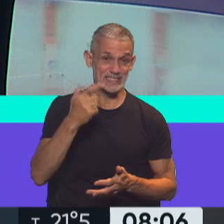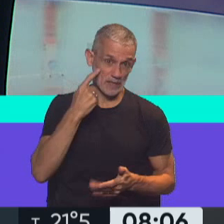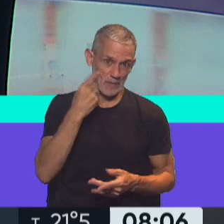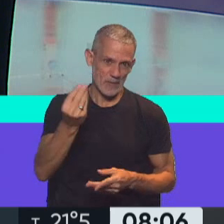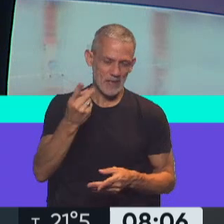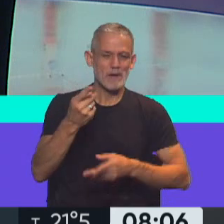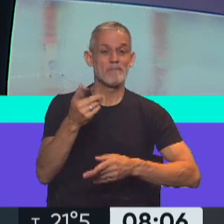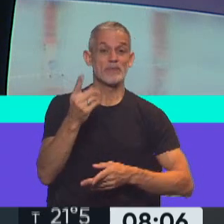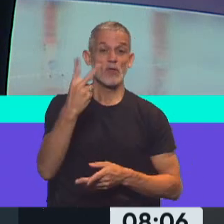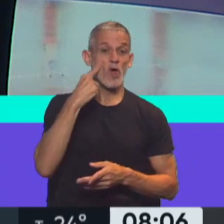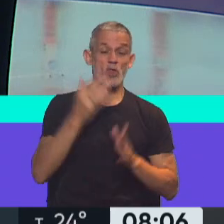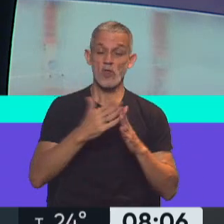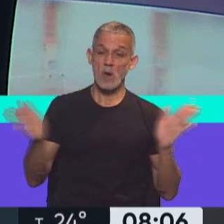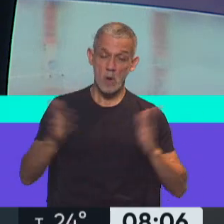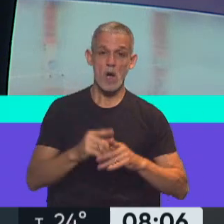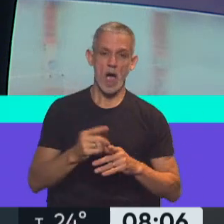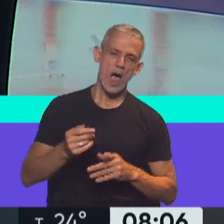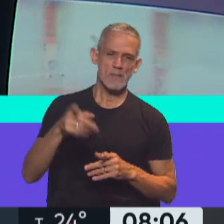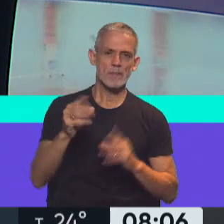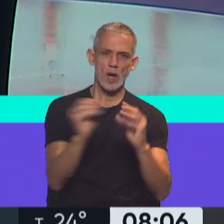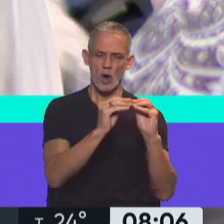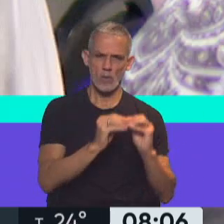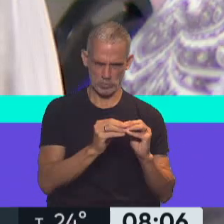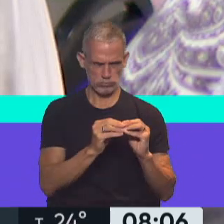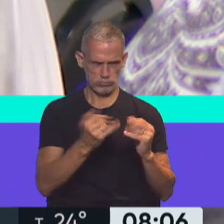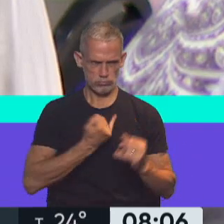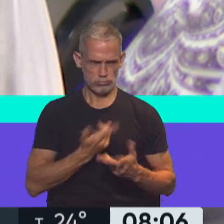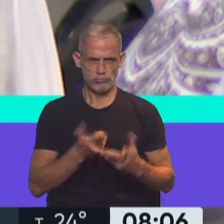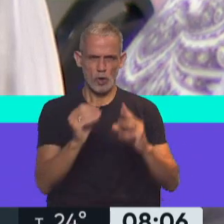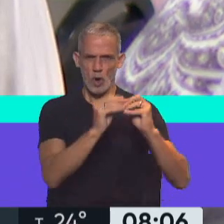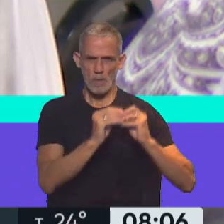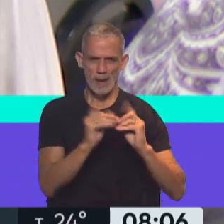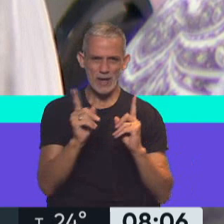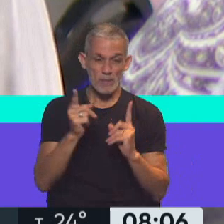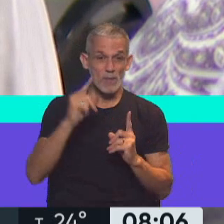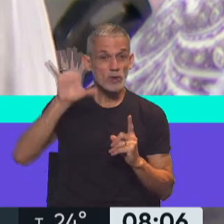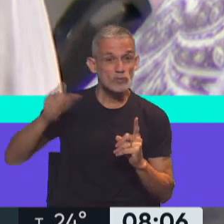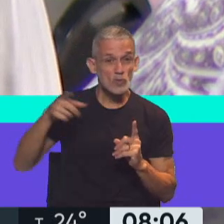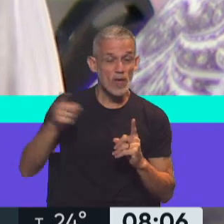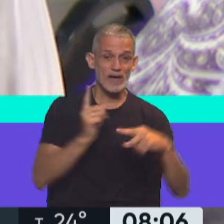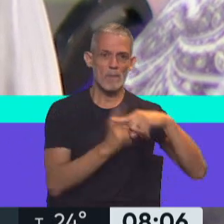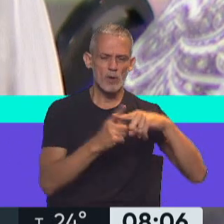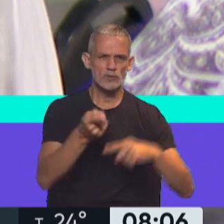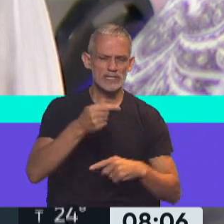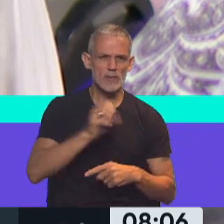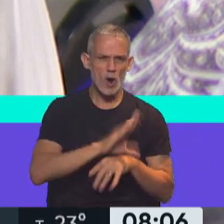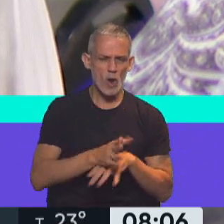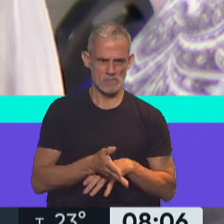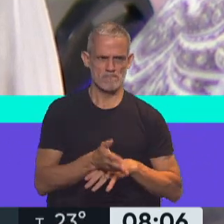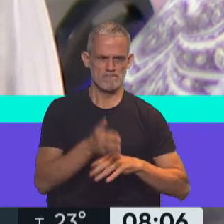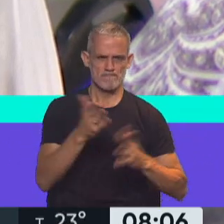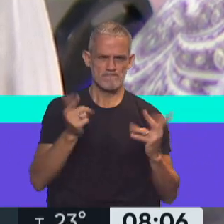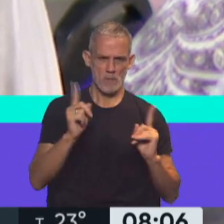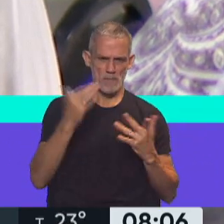los dos días recibe la noticia que sus compañeros que habían estado en Sudáfrica dan positivo para COVID. Entonces,